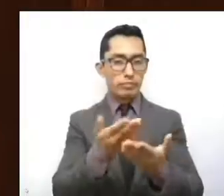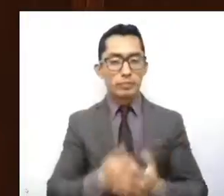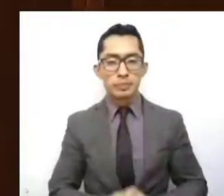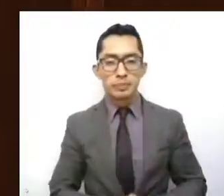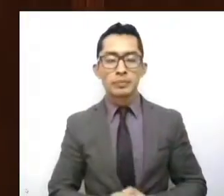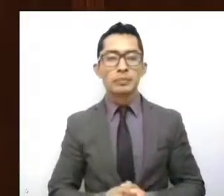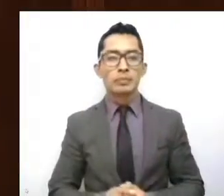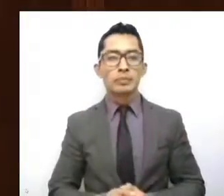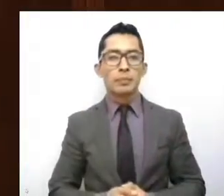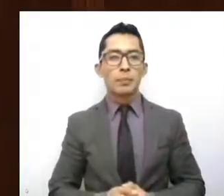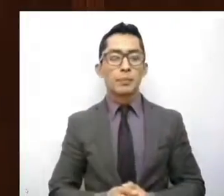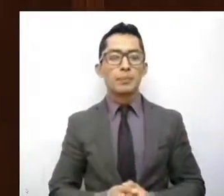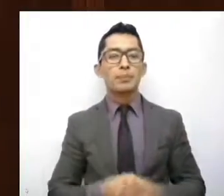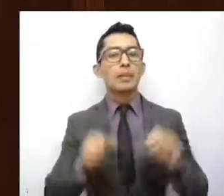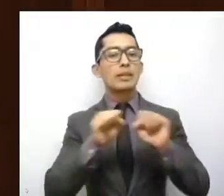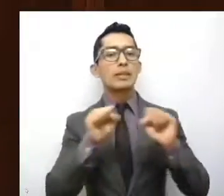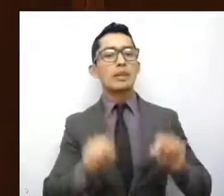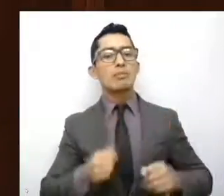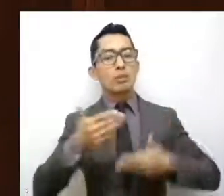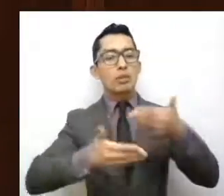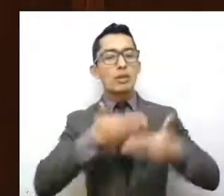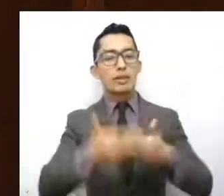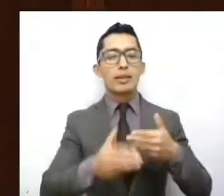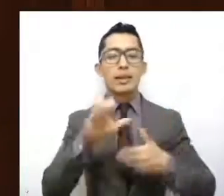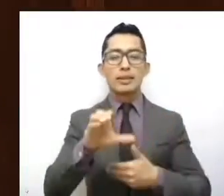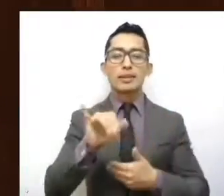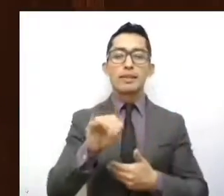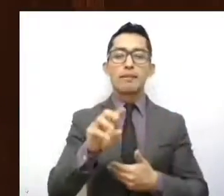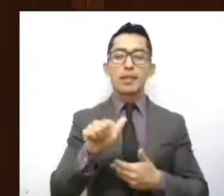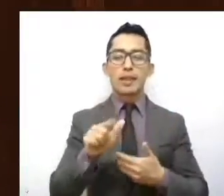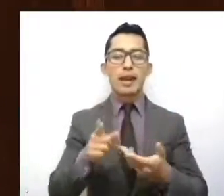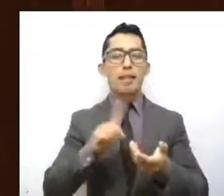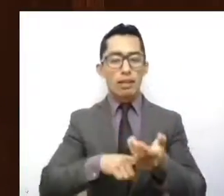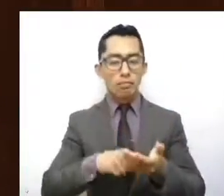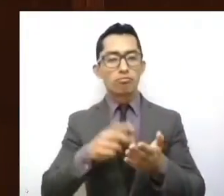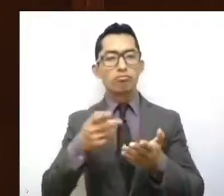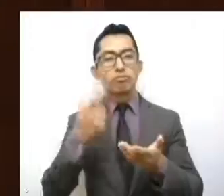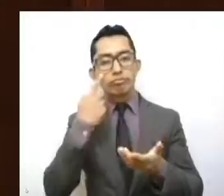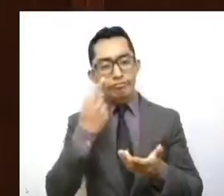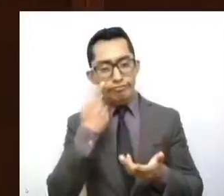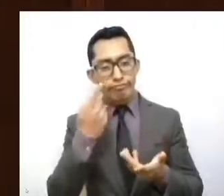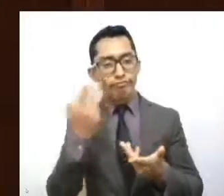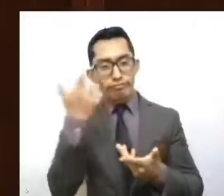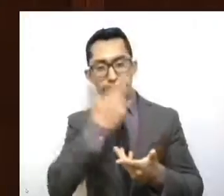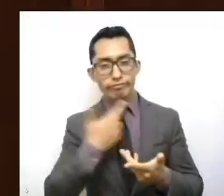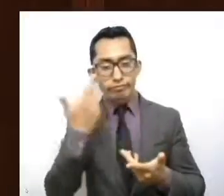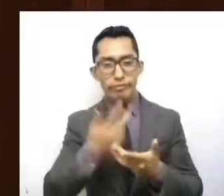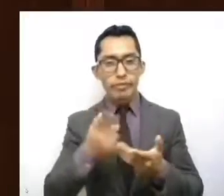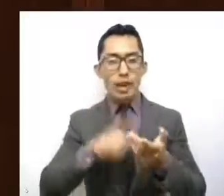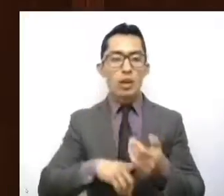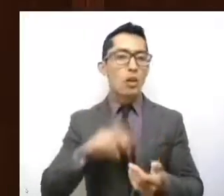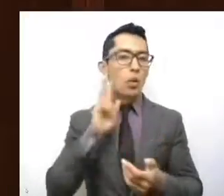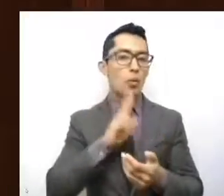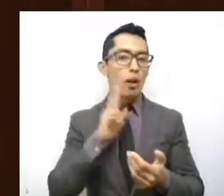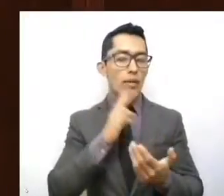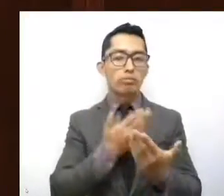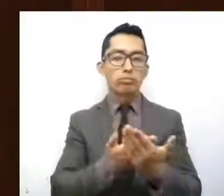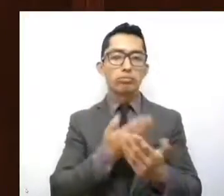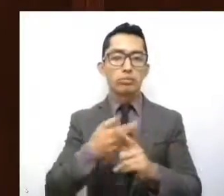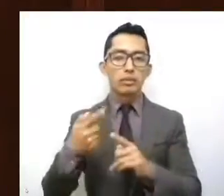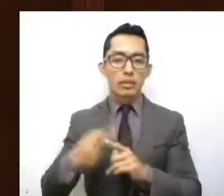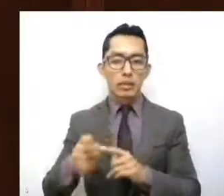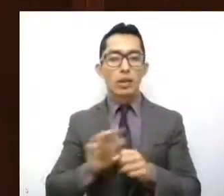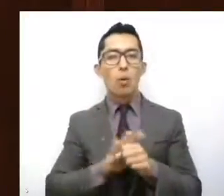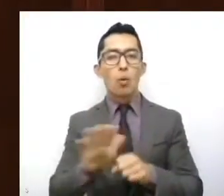procesal civil de nuestra entidad se regula la valoración de los medios probatorios o medios de